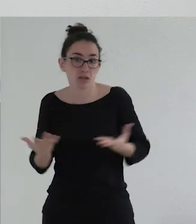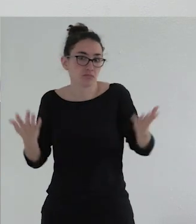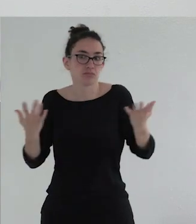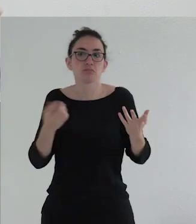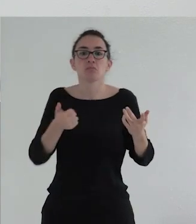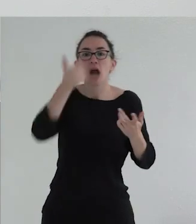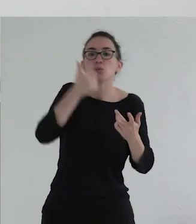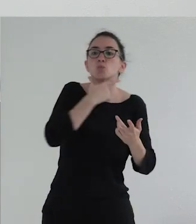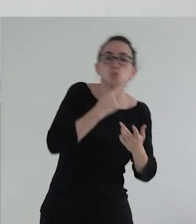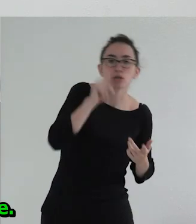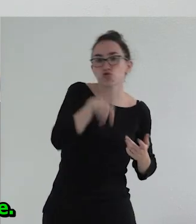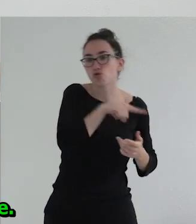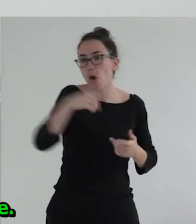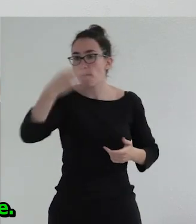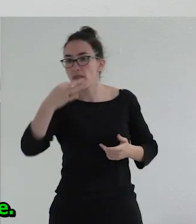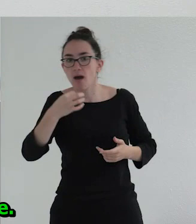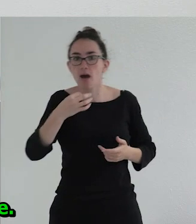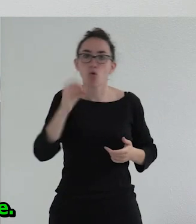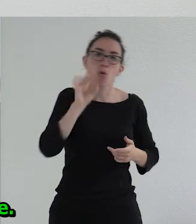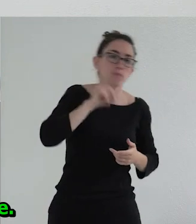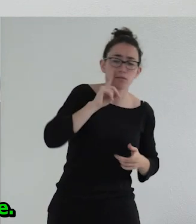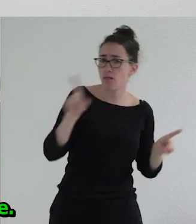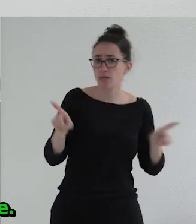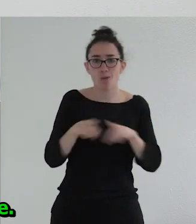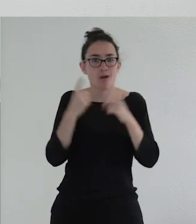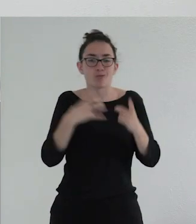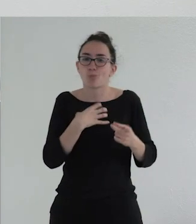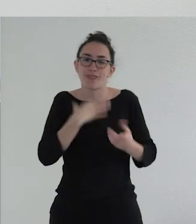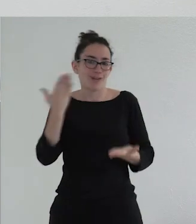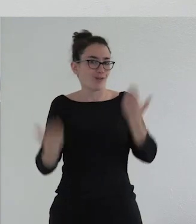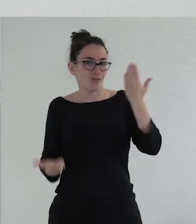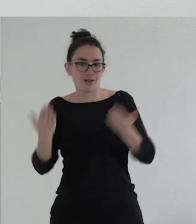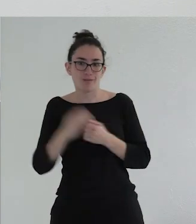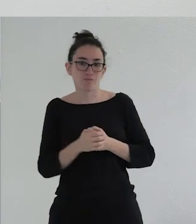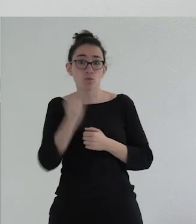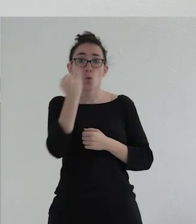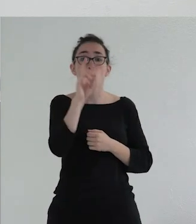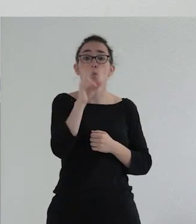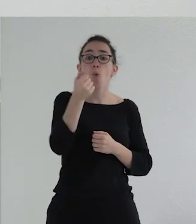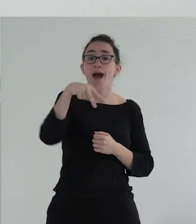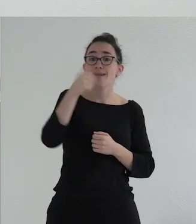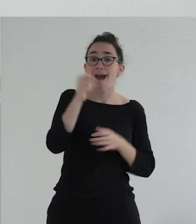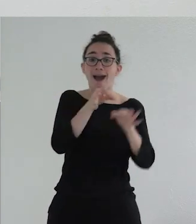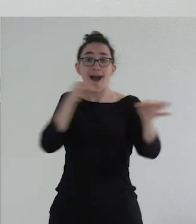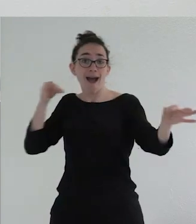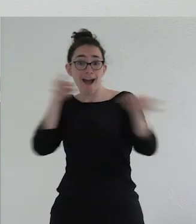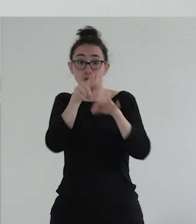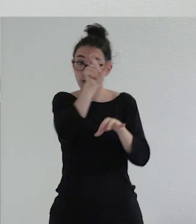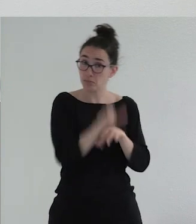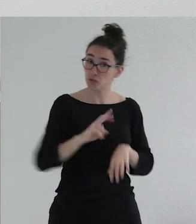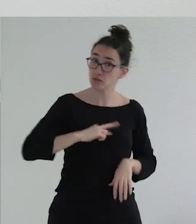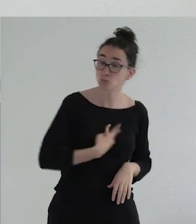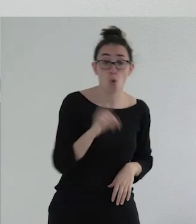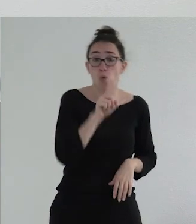legítimos más o menos verdad bueno pues es que es incomparable ¿no? ¿Juana de Arco era una persona transexual? no ¿Juana de Arco vivió en